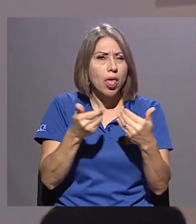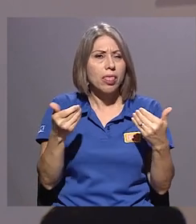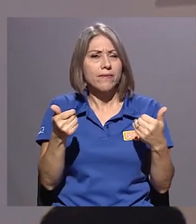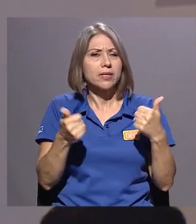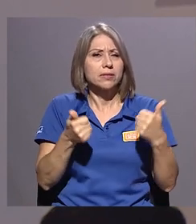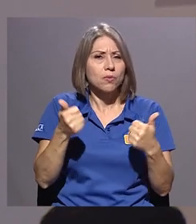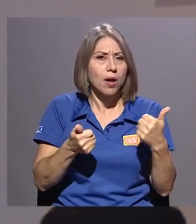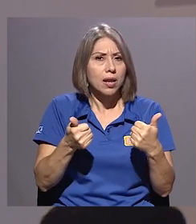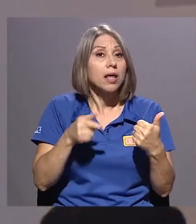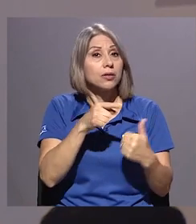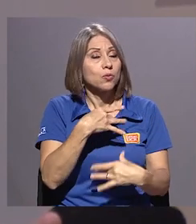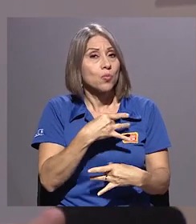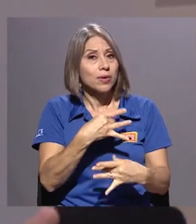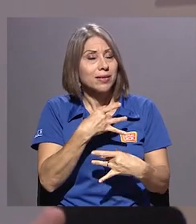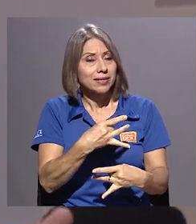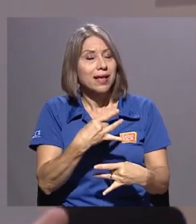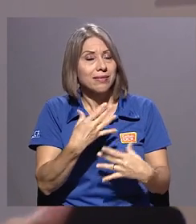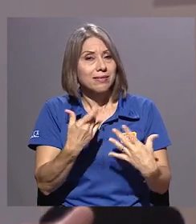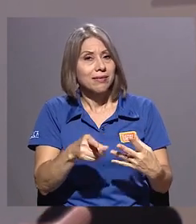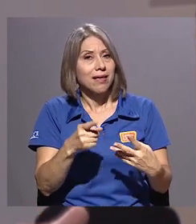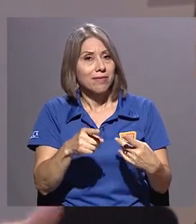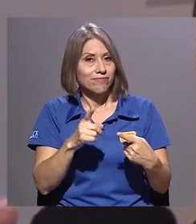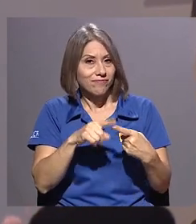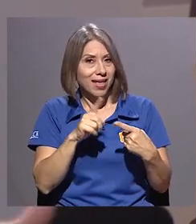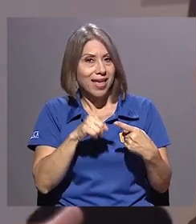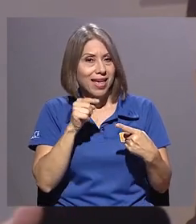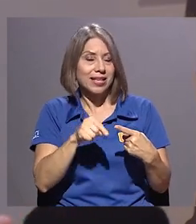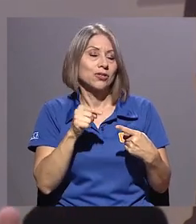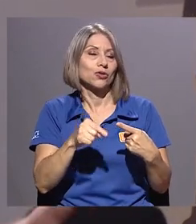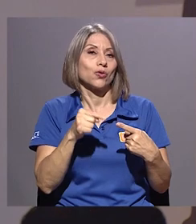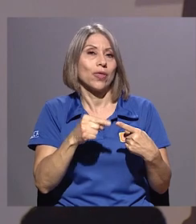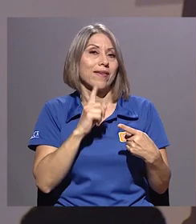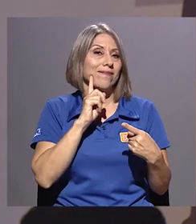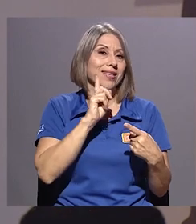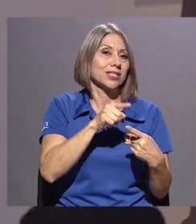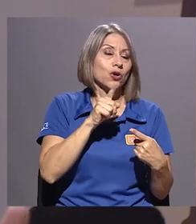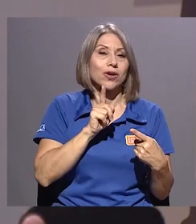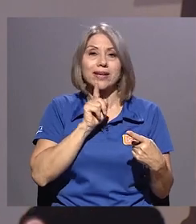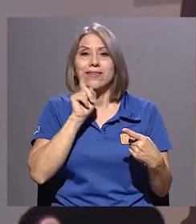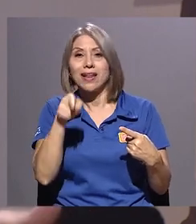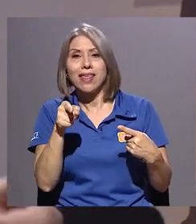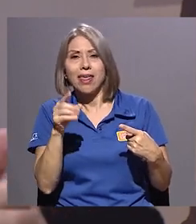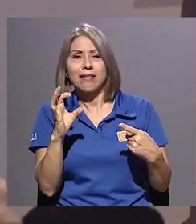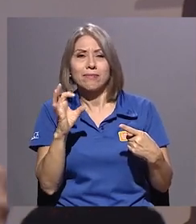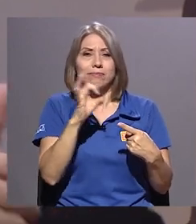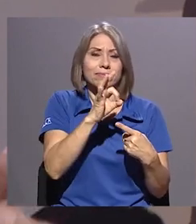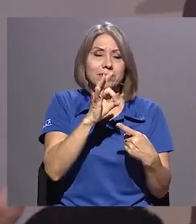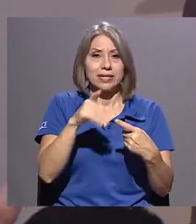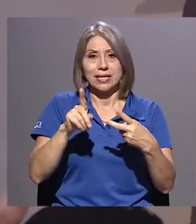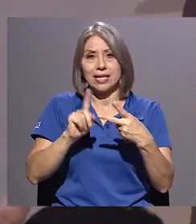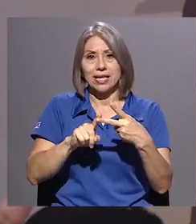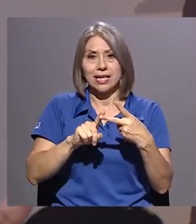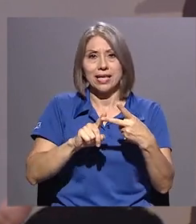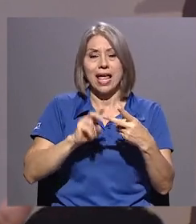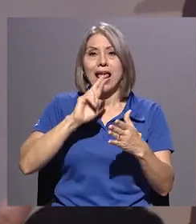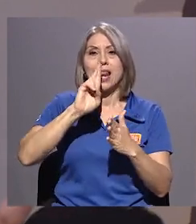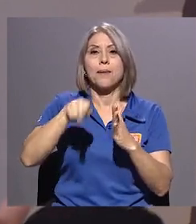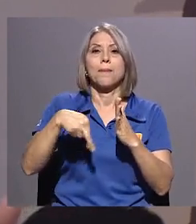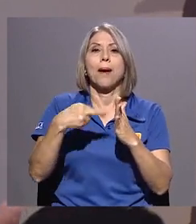exploráramos un poquito más de eso, de esa línea entre ficción y realidad. Y del papel del público